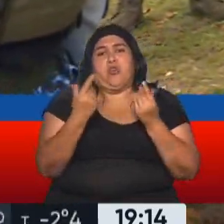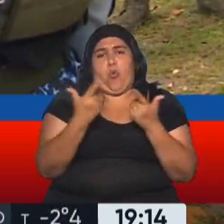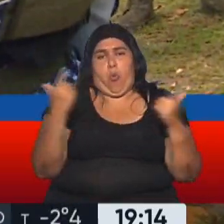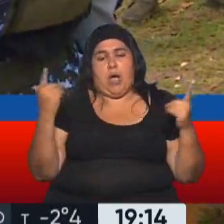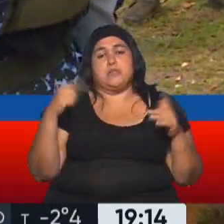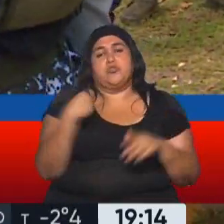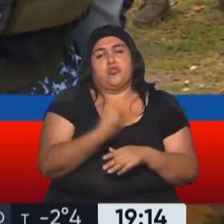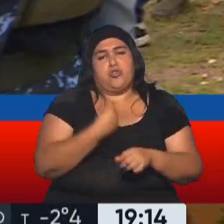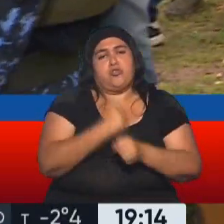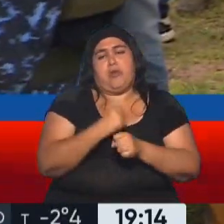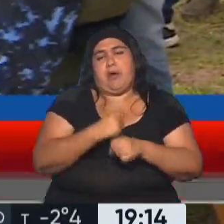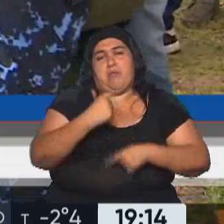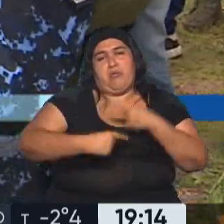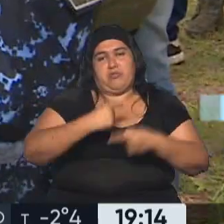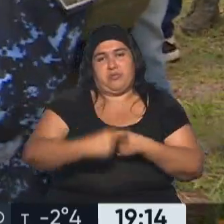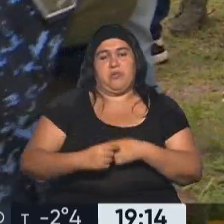Seguimos trabajando desde Escobar.